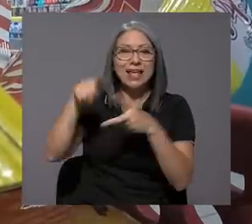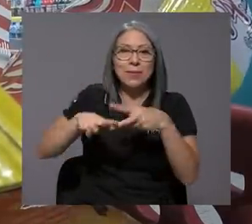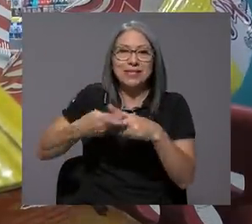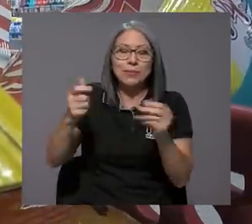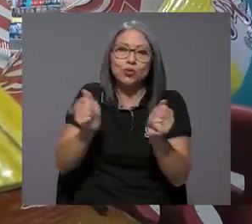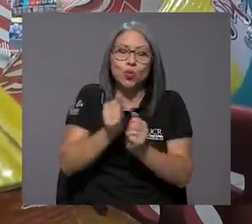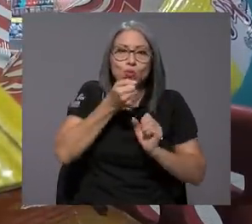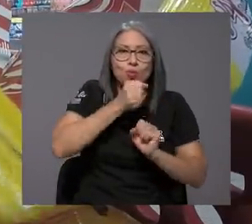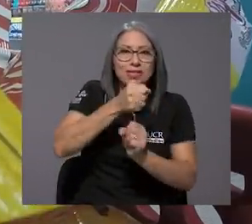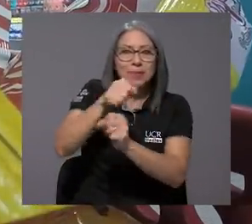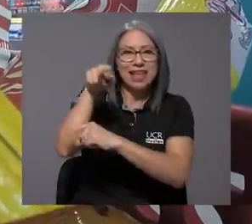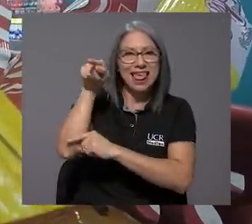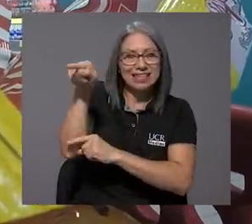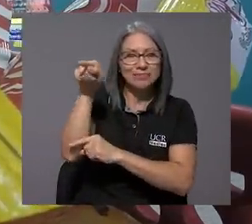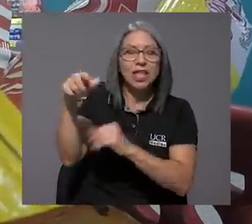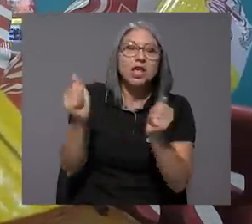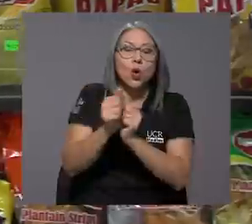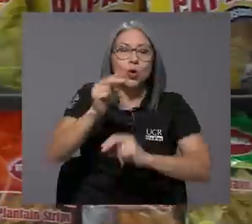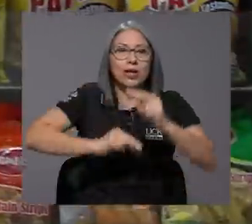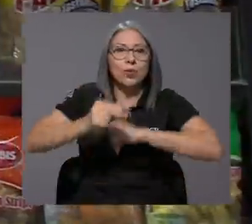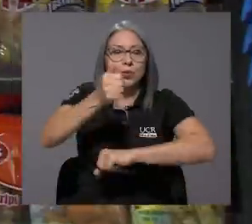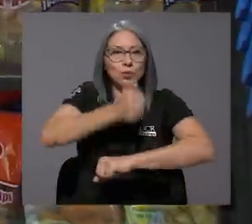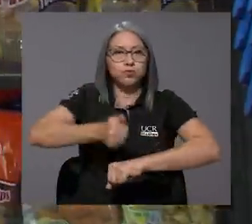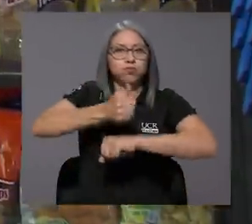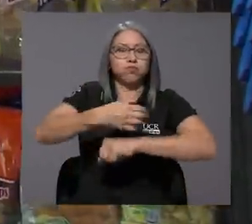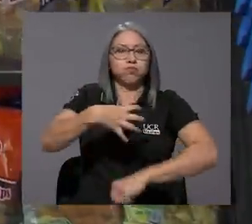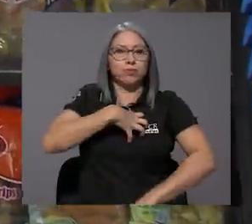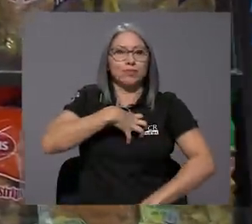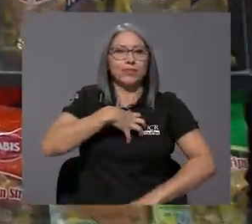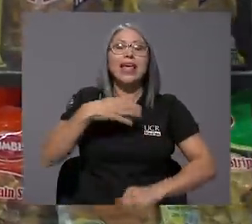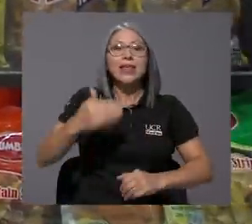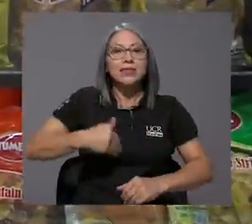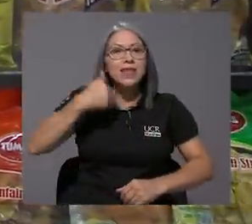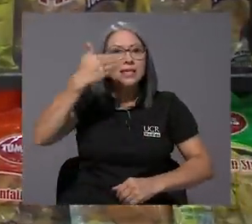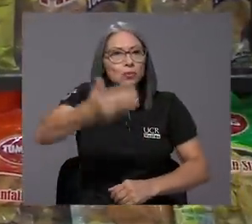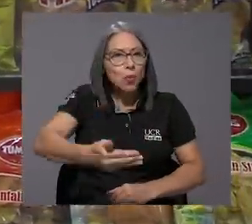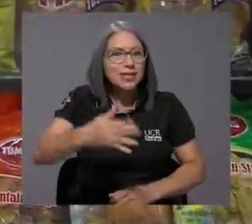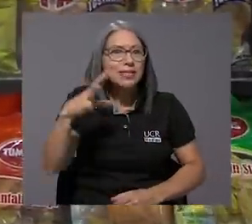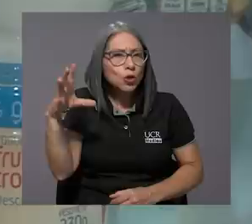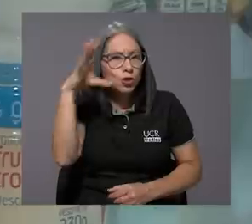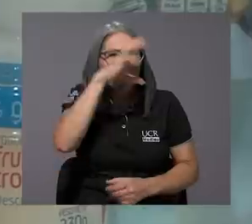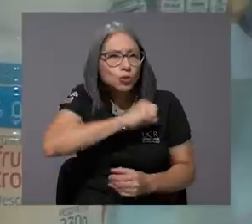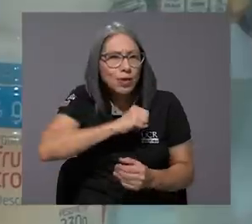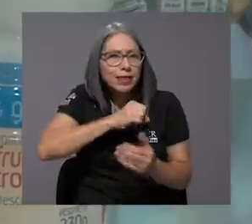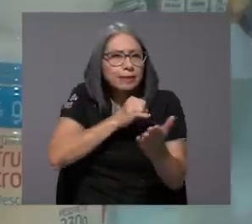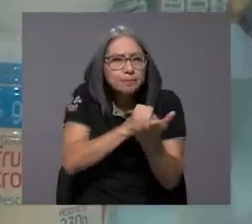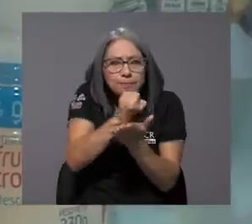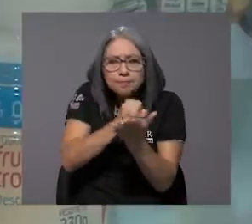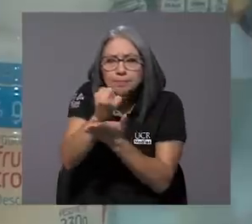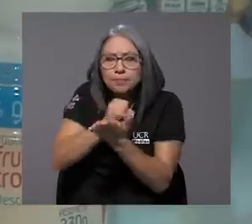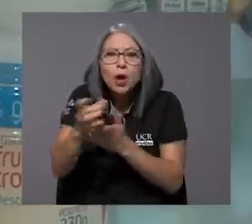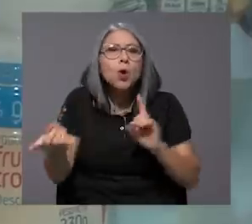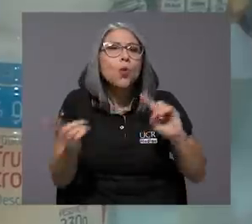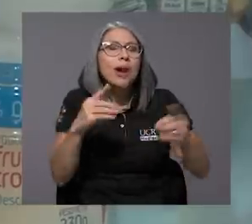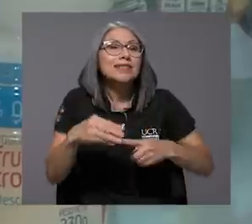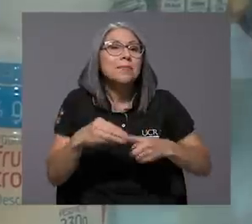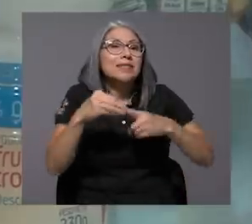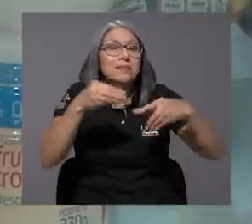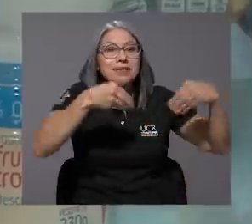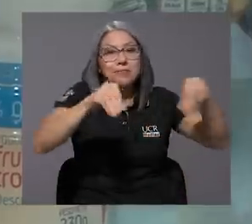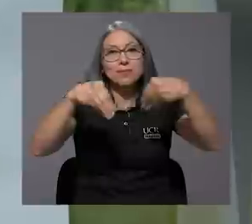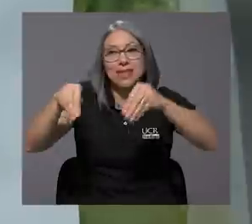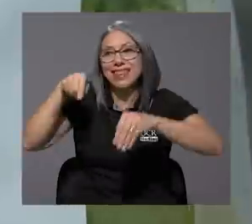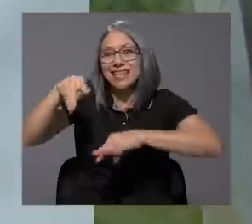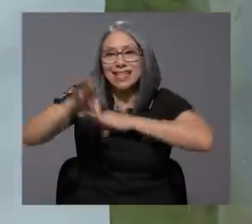empezamos trabajando con municipalidades de la provincia y con los emprendedores. Después nos dimos cuenta o investigamos cuáles eran los